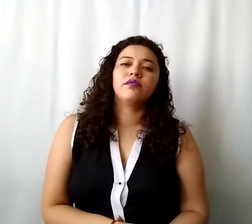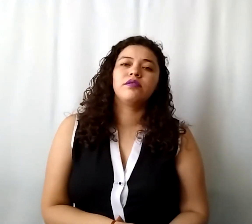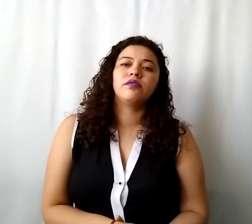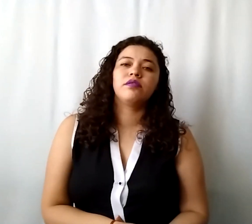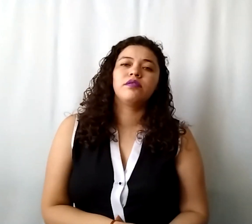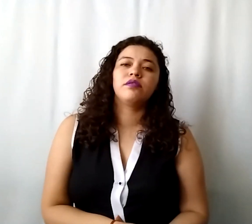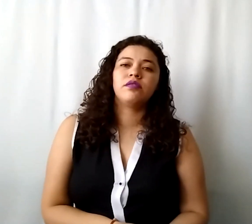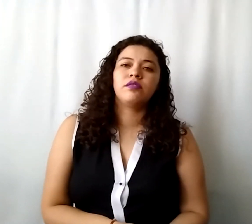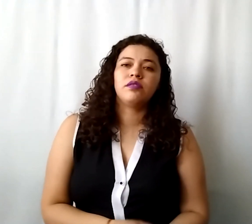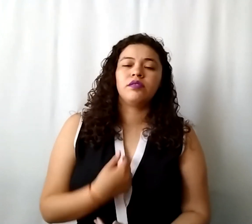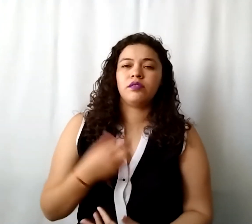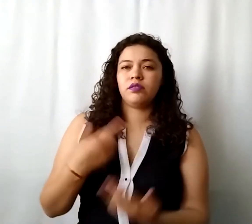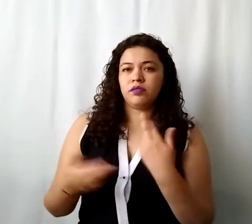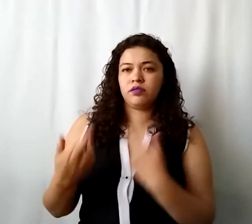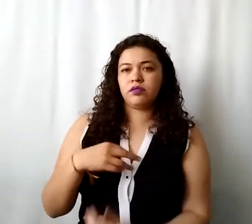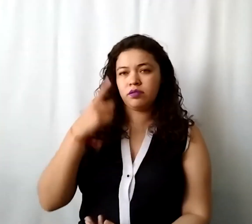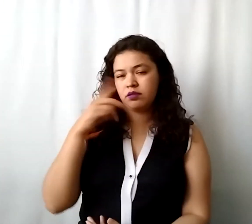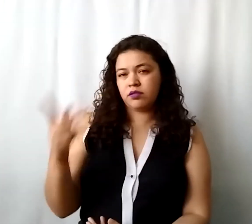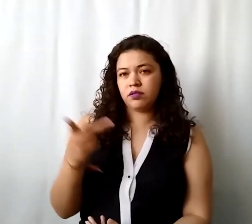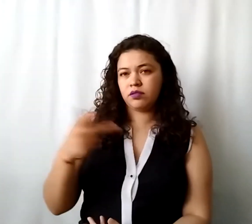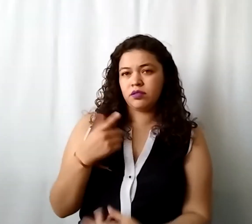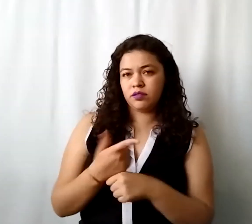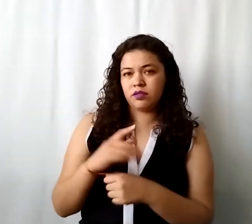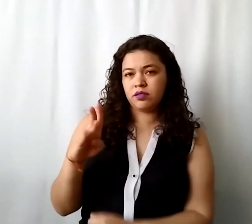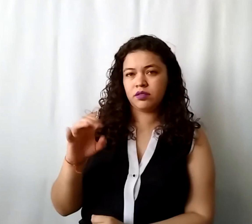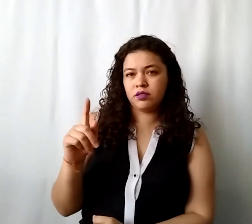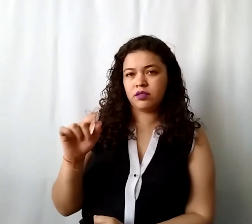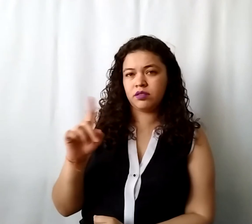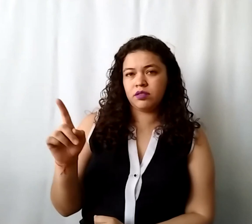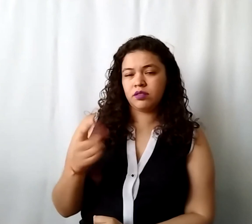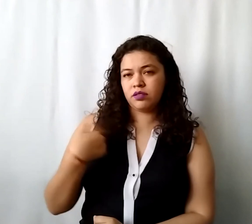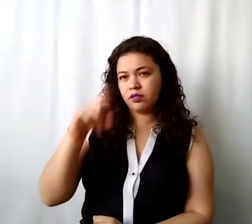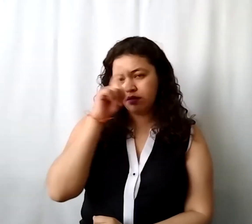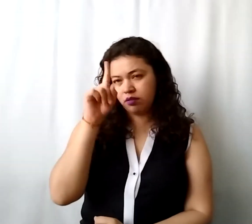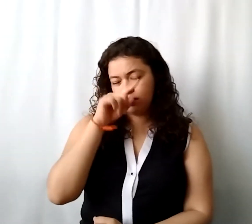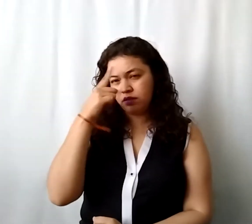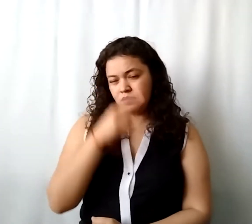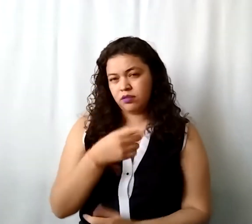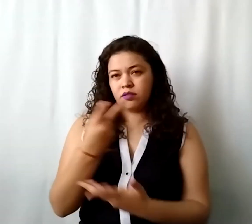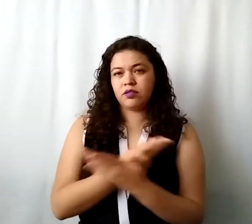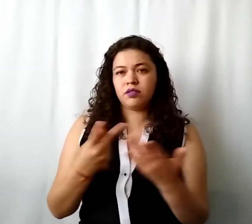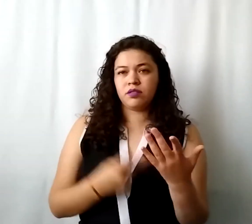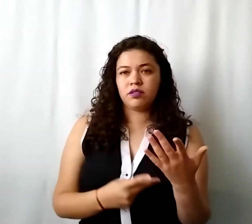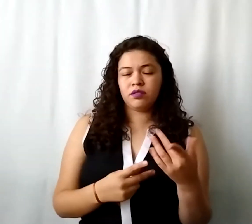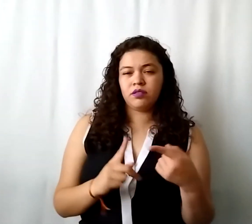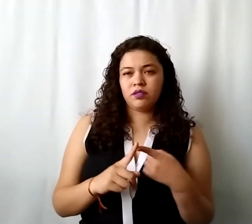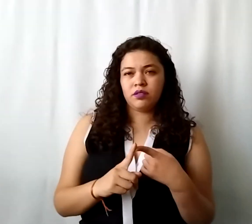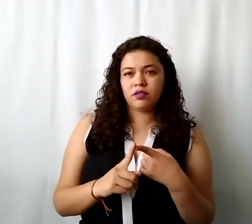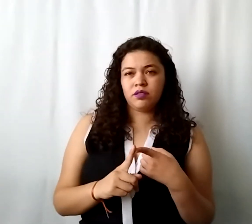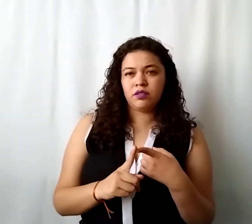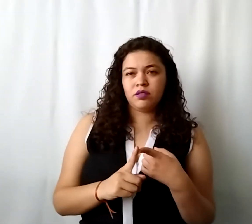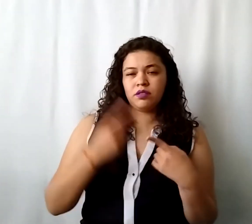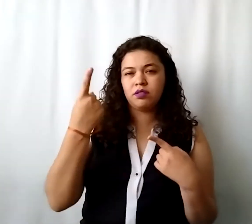regresar un poquito a la pregunta de la licenciada de la gris la sugerencia sería partir de un programa ajá con un